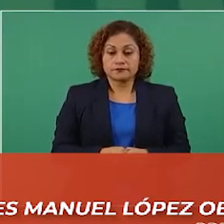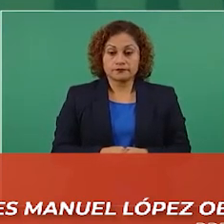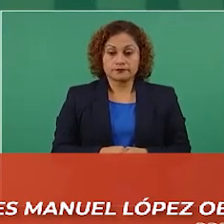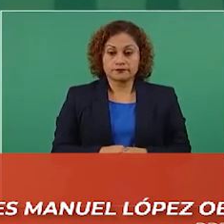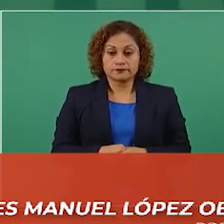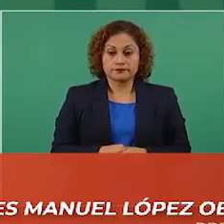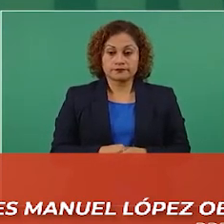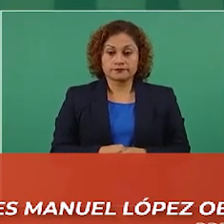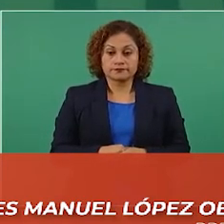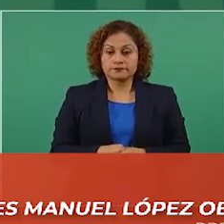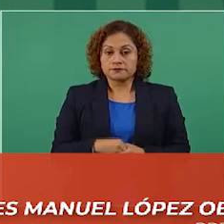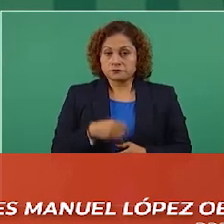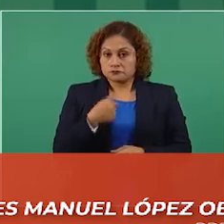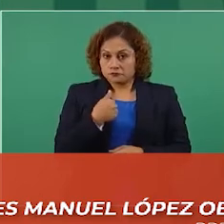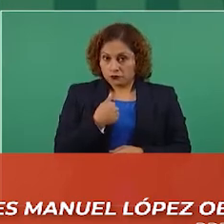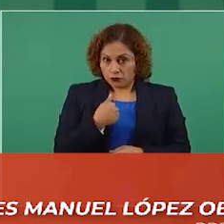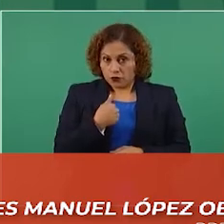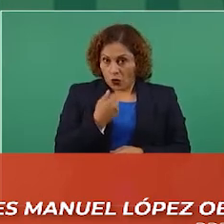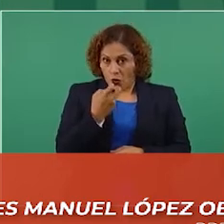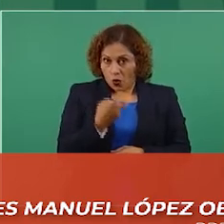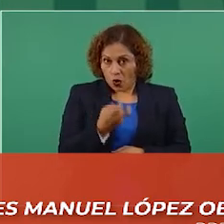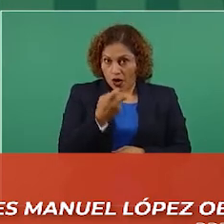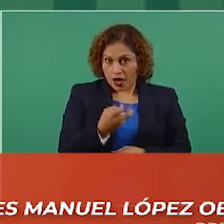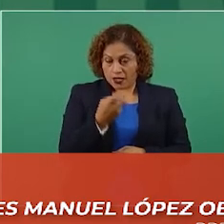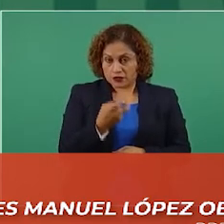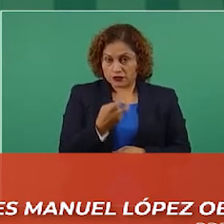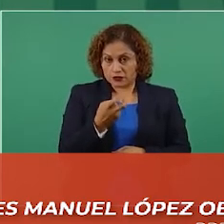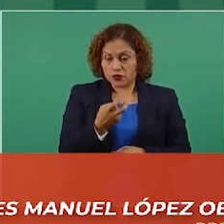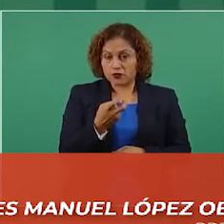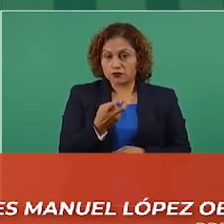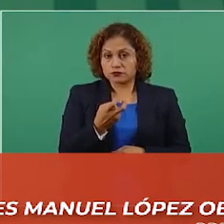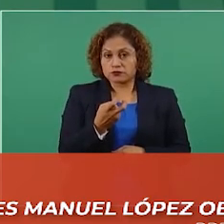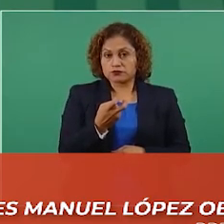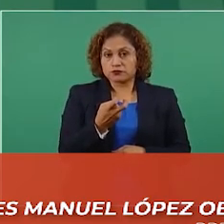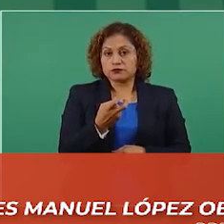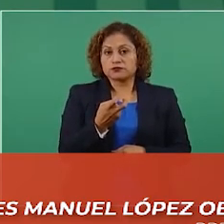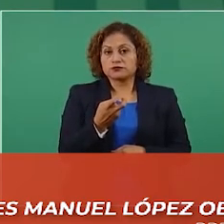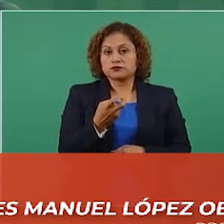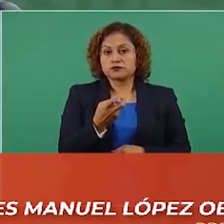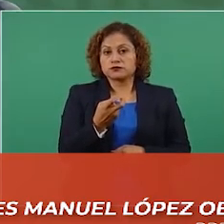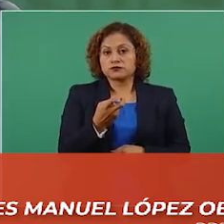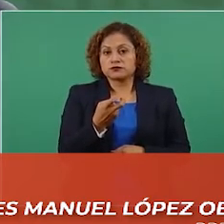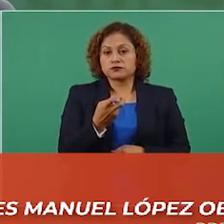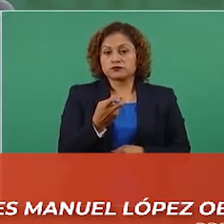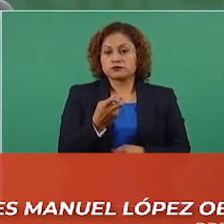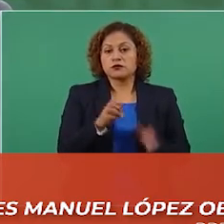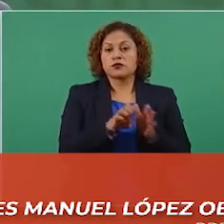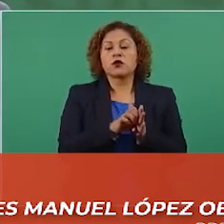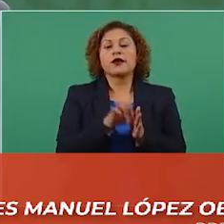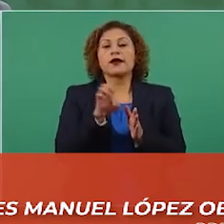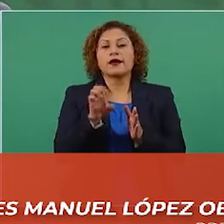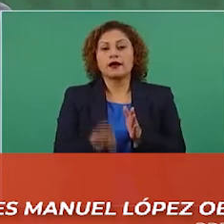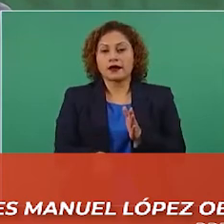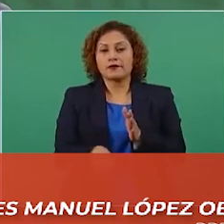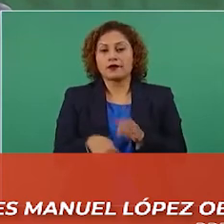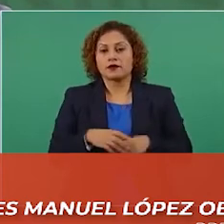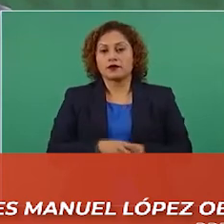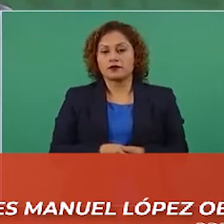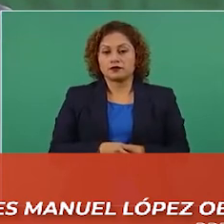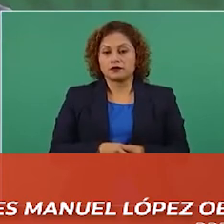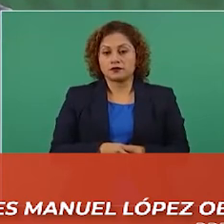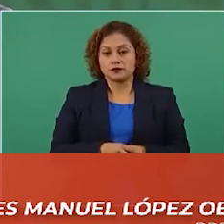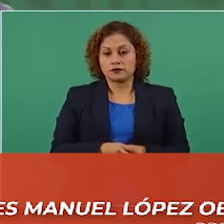de acuerdo en que lo estén pensando y